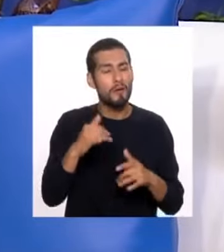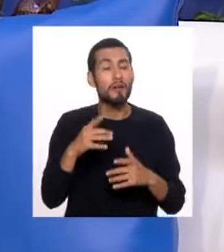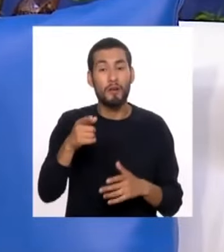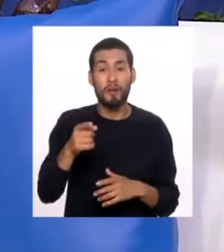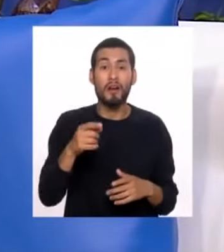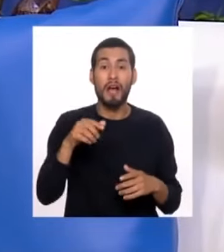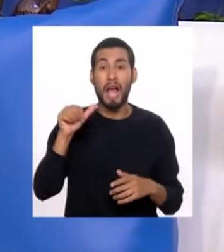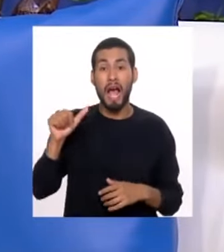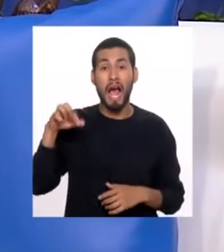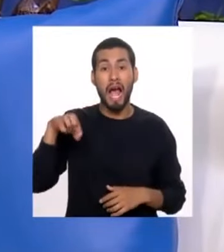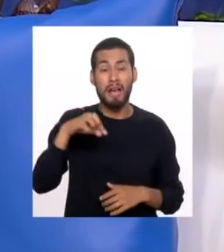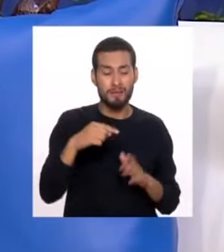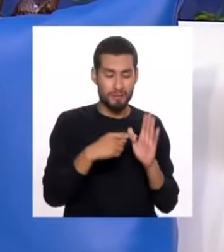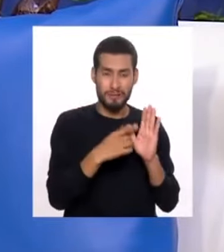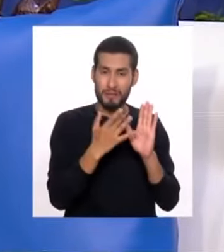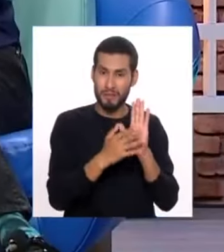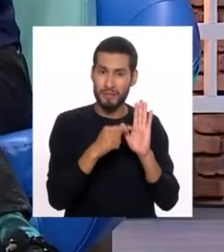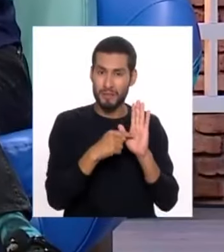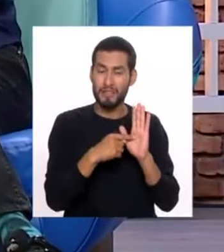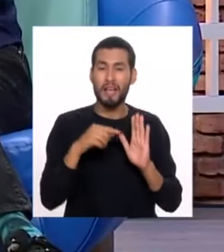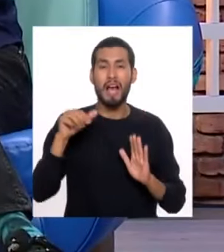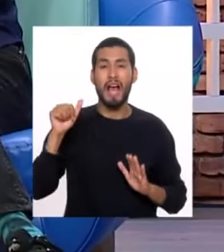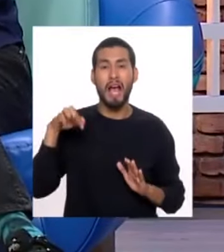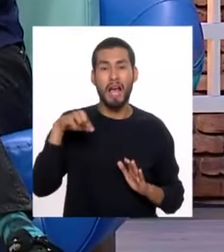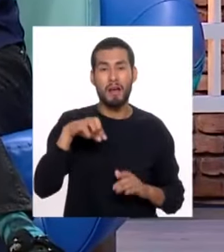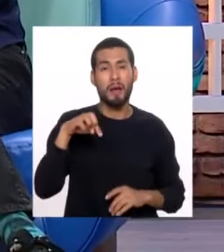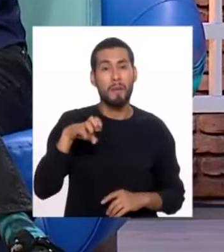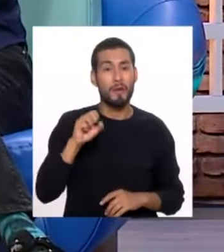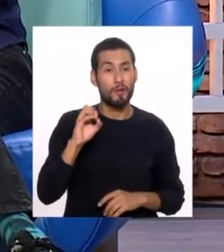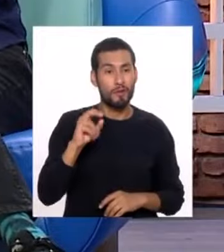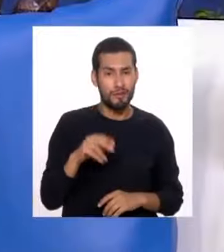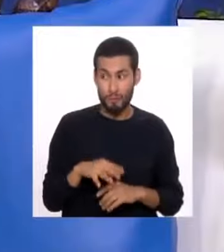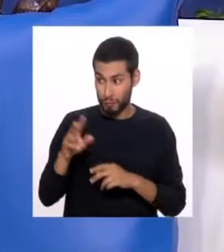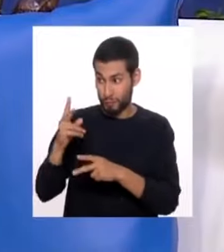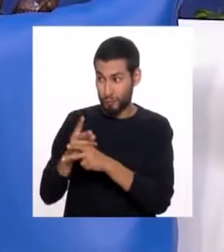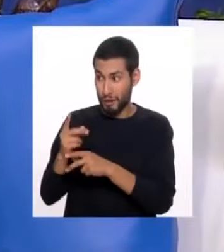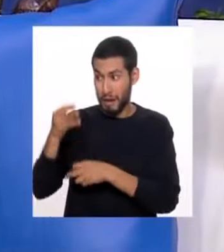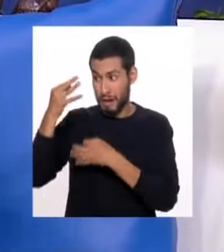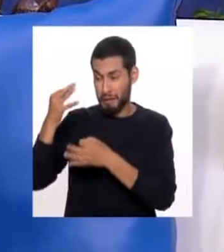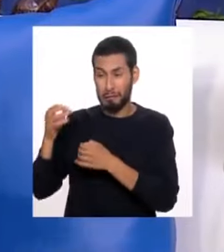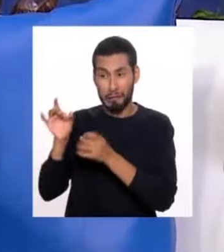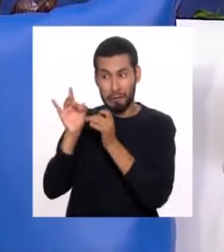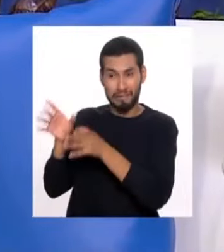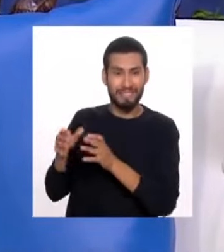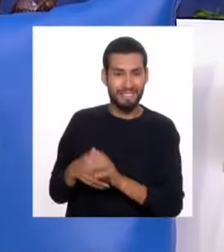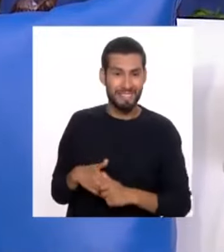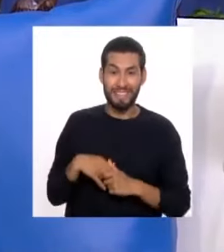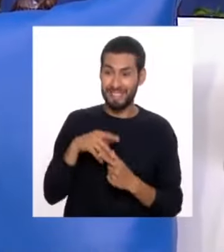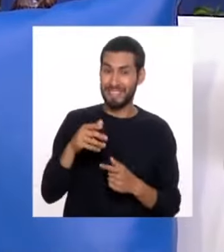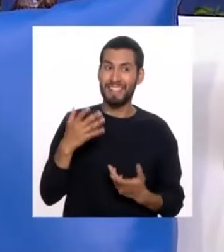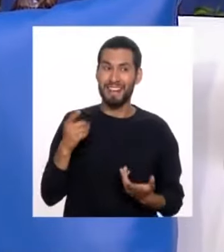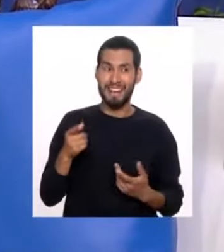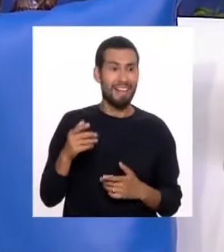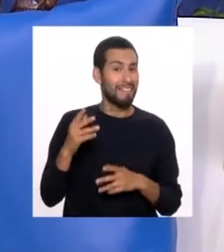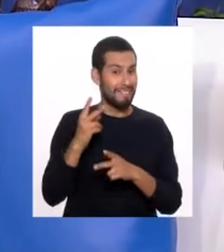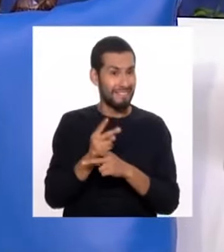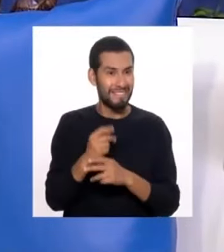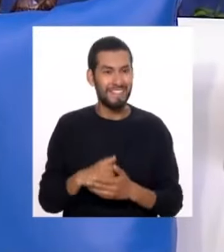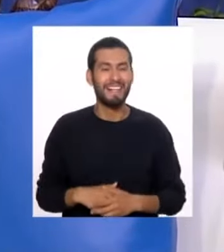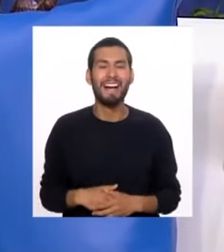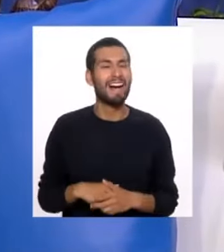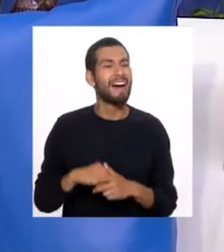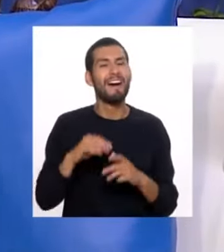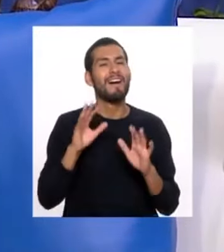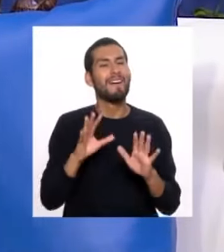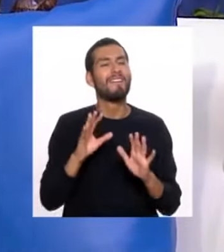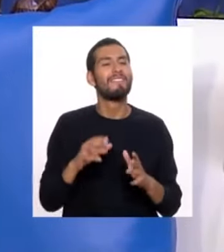ingresen a las personas. Que los contadores ya no te van a querer, Oscar. No, no, es que en realidad, no. También que ibas, ¿ah? No, no, no. es que lo